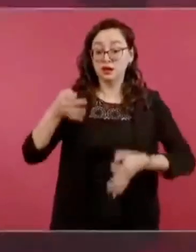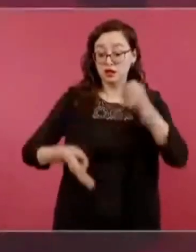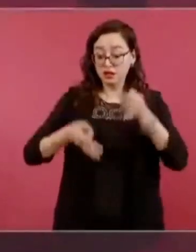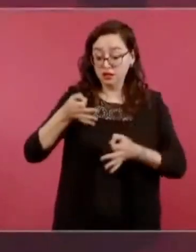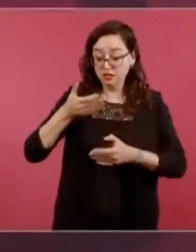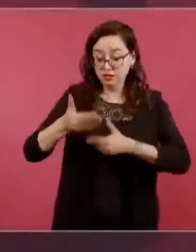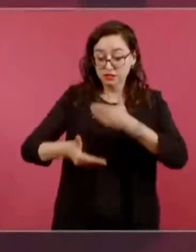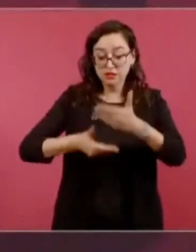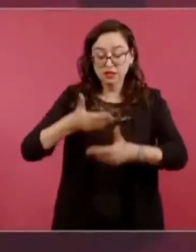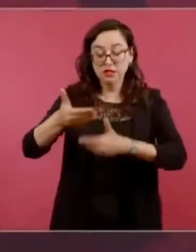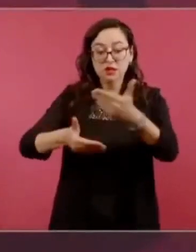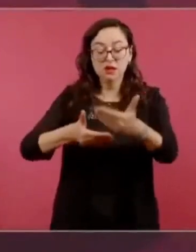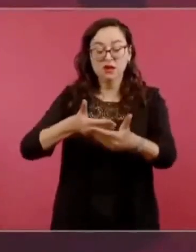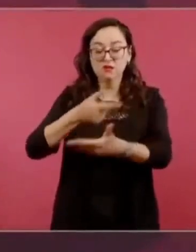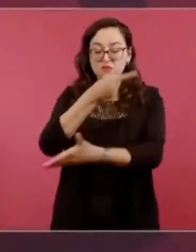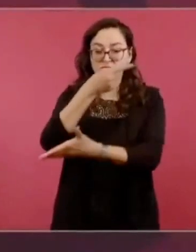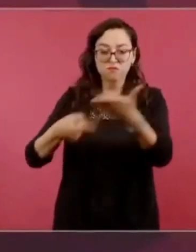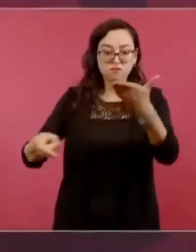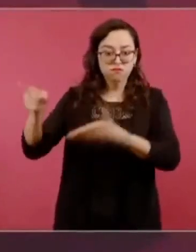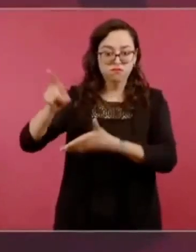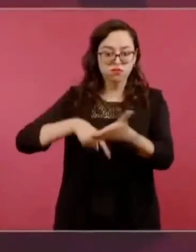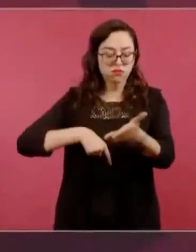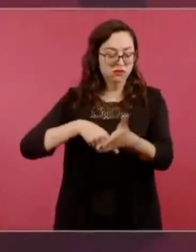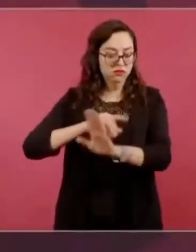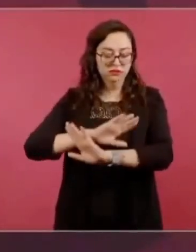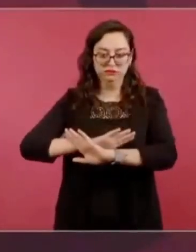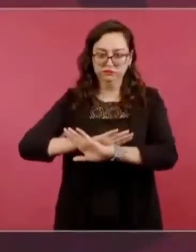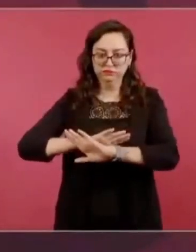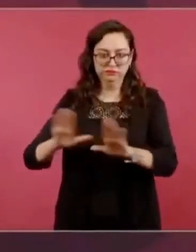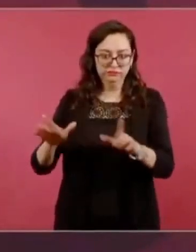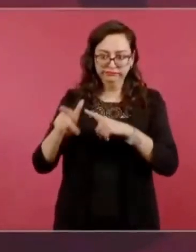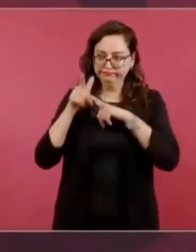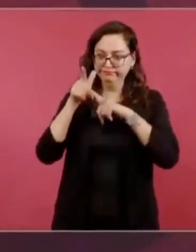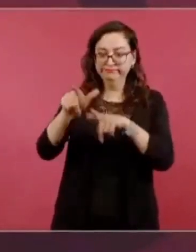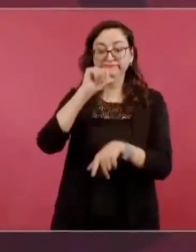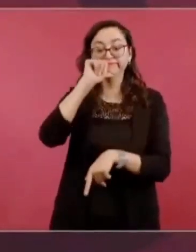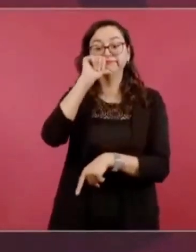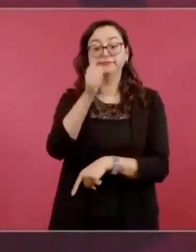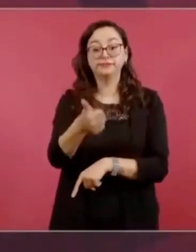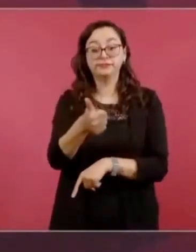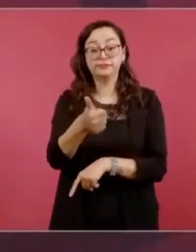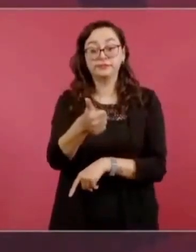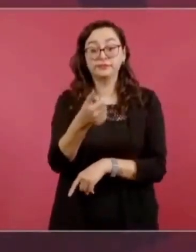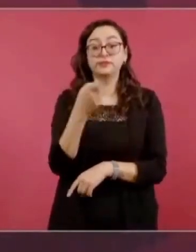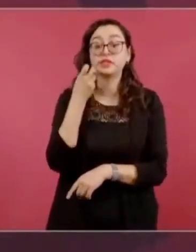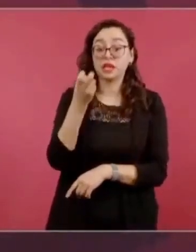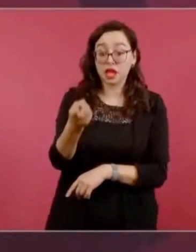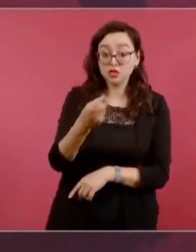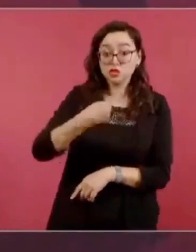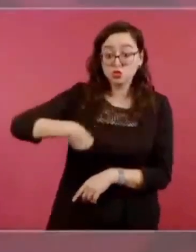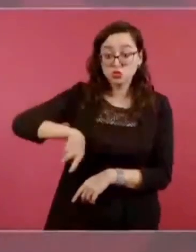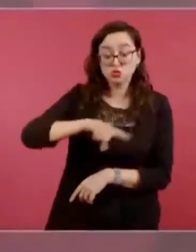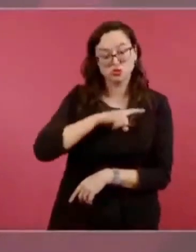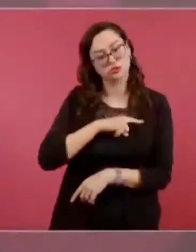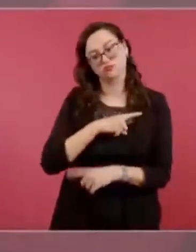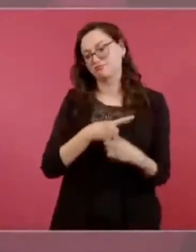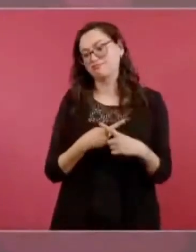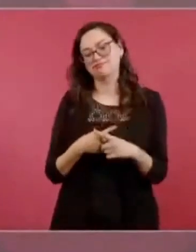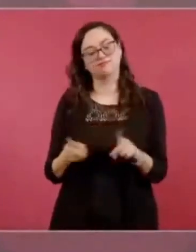proceso judicial sin ningún trámite. Entonces, nosotros sí